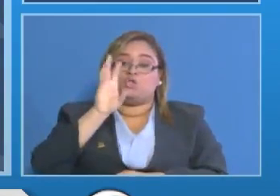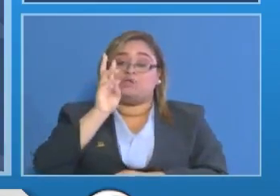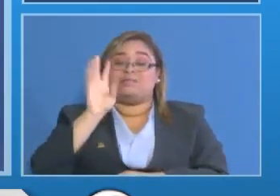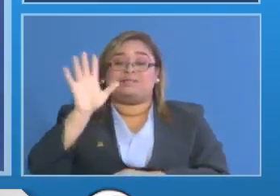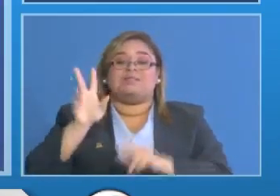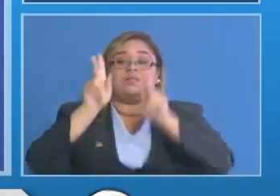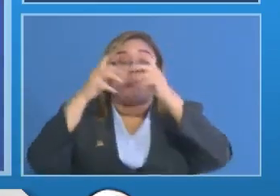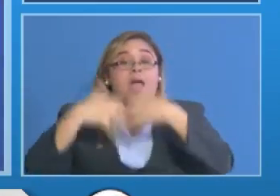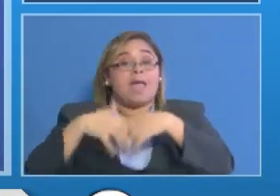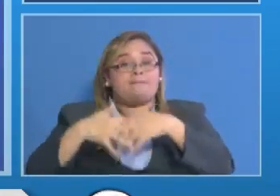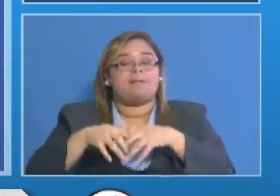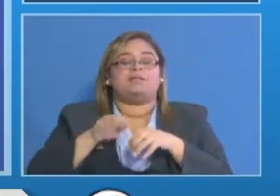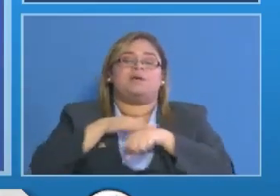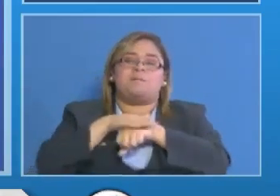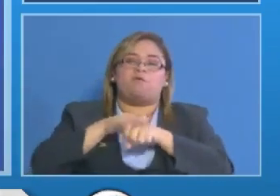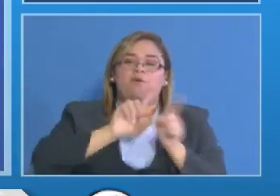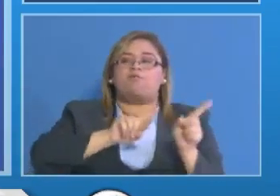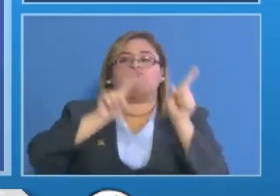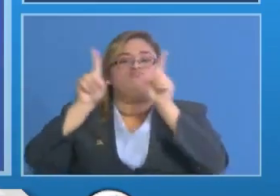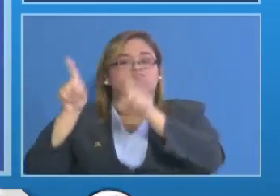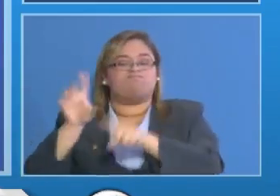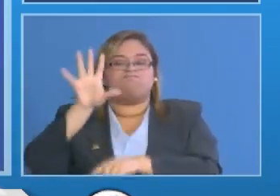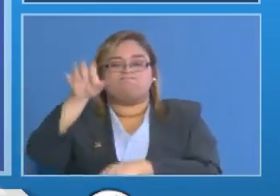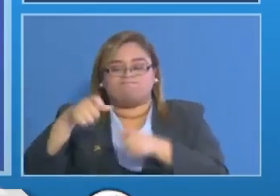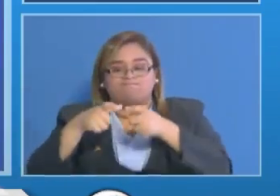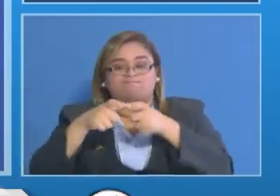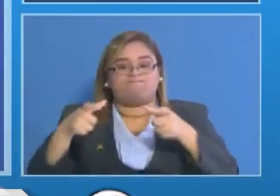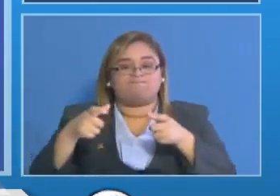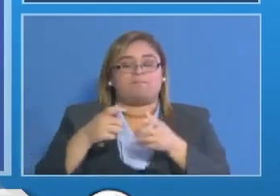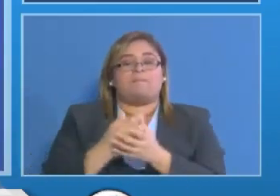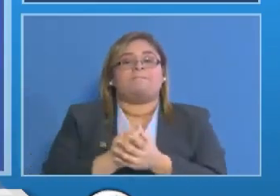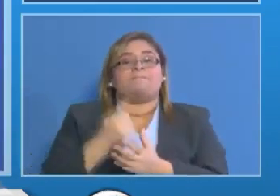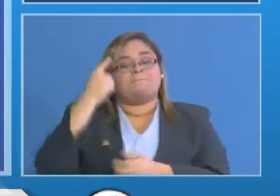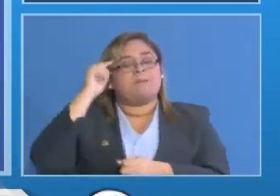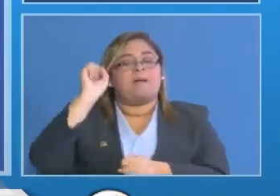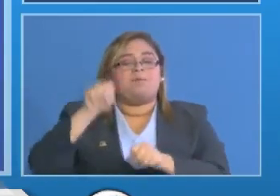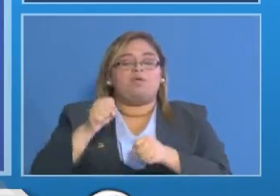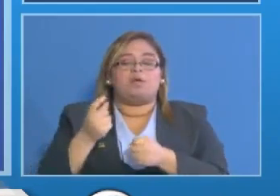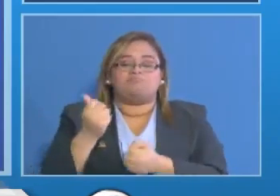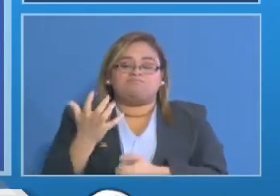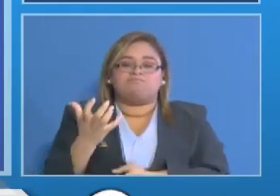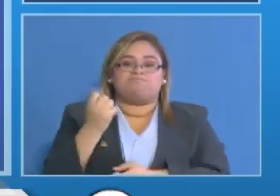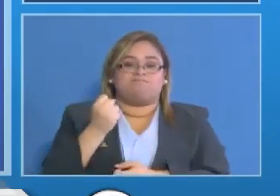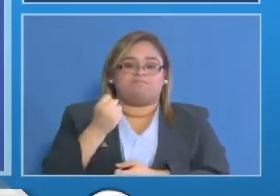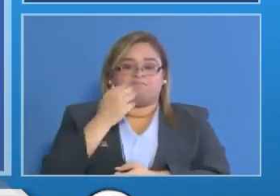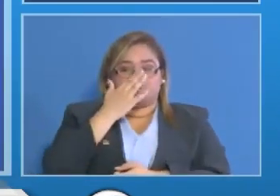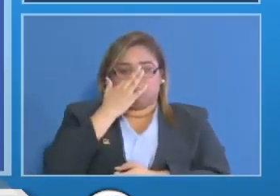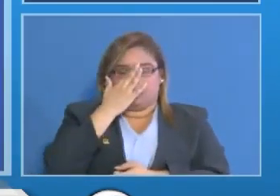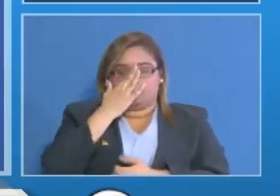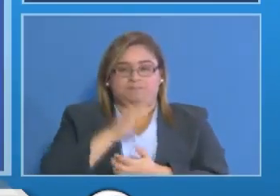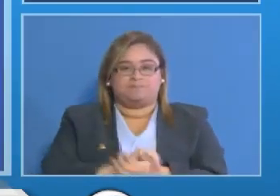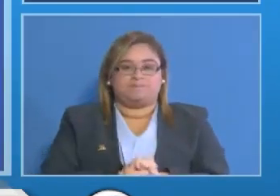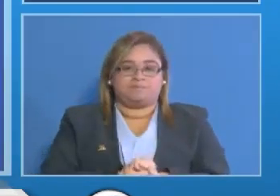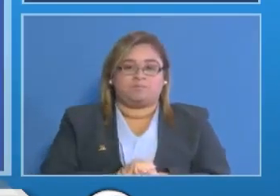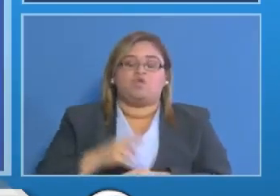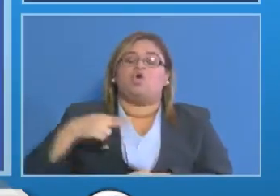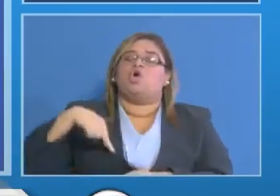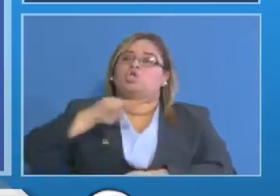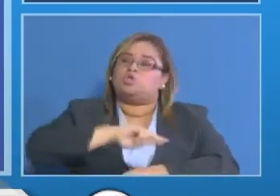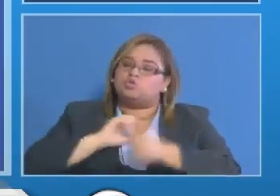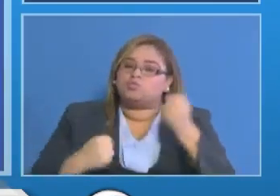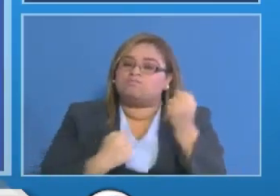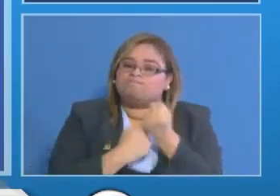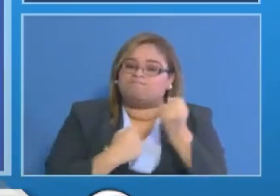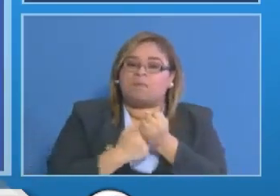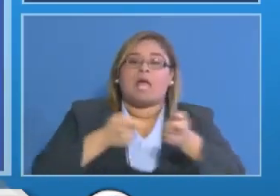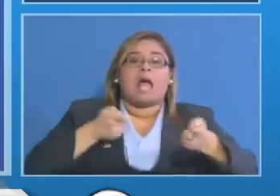acerquen a las instalaciones donde ellos entregaron sus cuentas para que puedan retirar sus pagos estamos contribuyendo a la